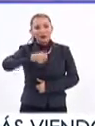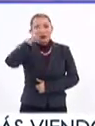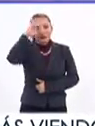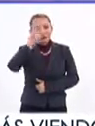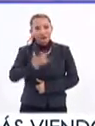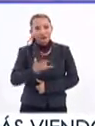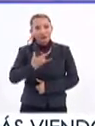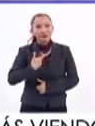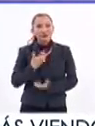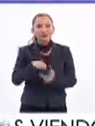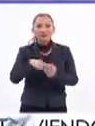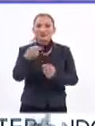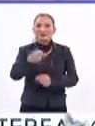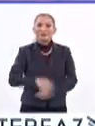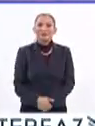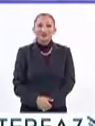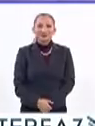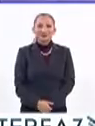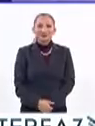gusto a Griselda Llebra. ¡Y comenzamos!